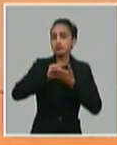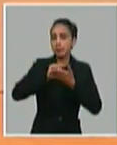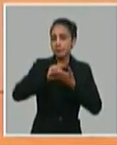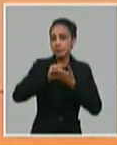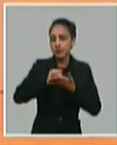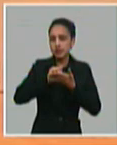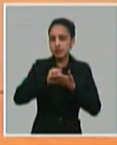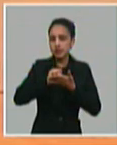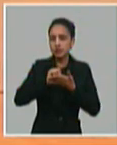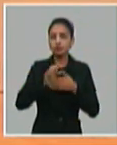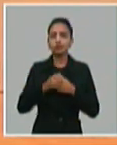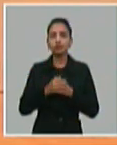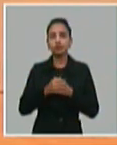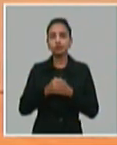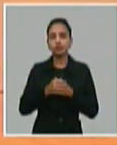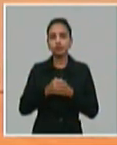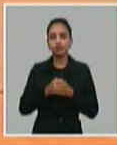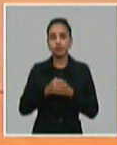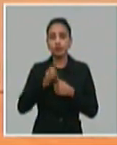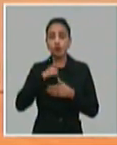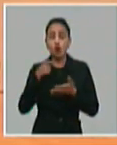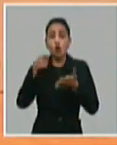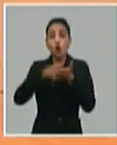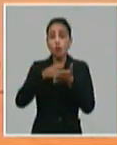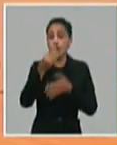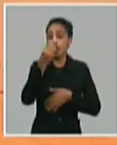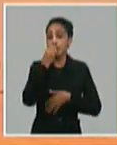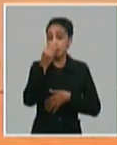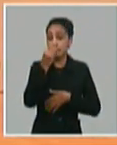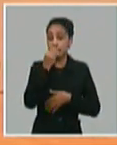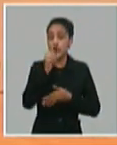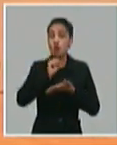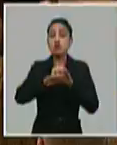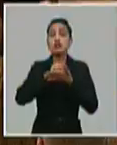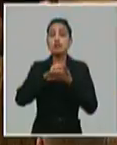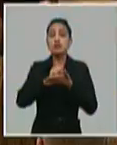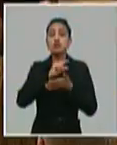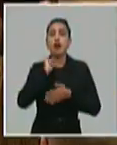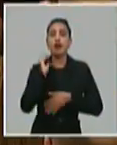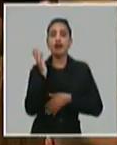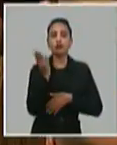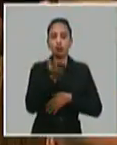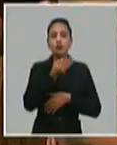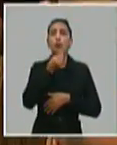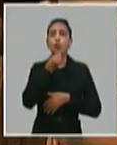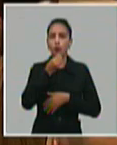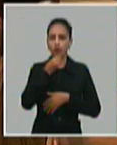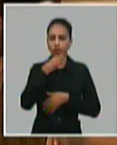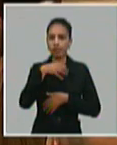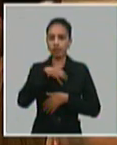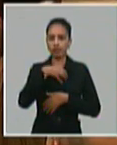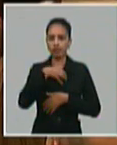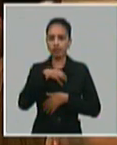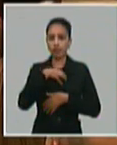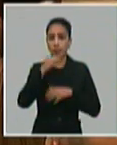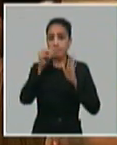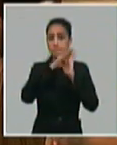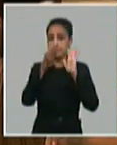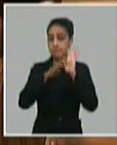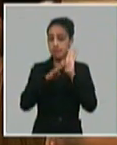más cuando se trata de la compra de alimentos o servicios gastronómicos. Incluso varias de las medidas están